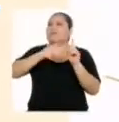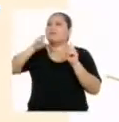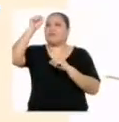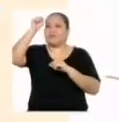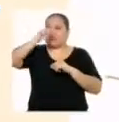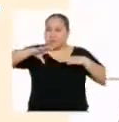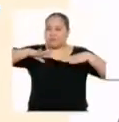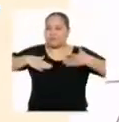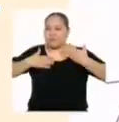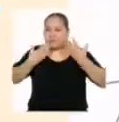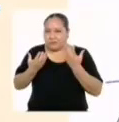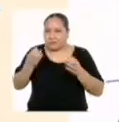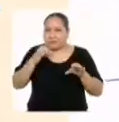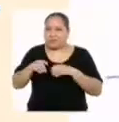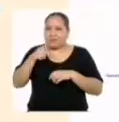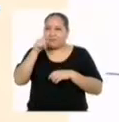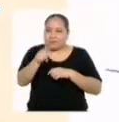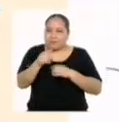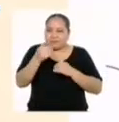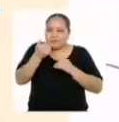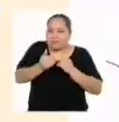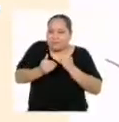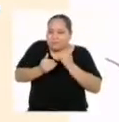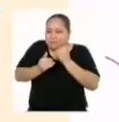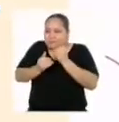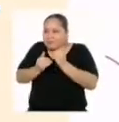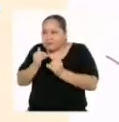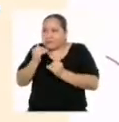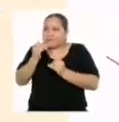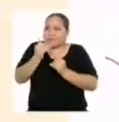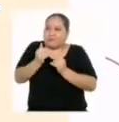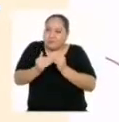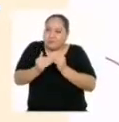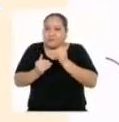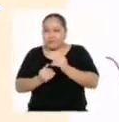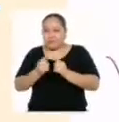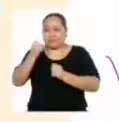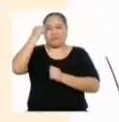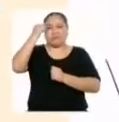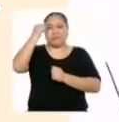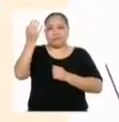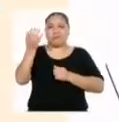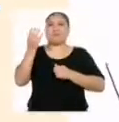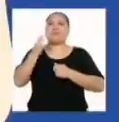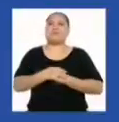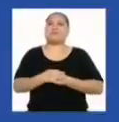sí se puede hacer, Si es que lo realizamos paso a paso y con conciencia.